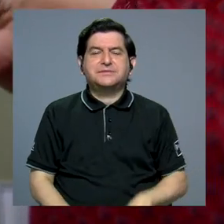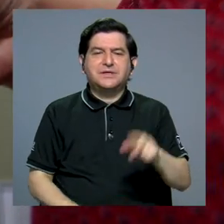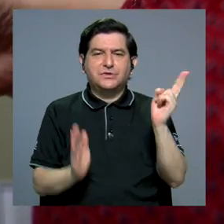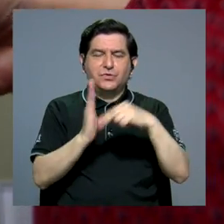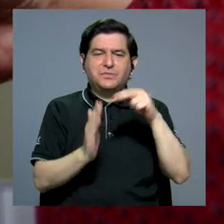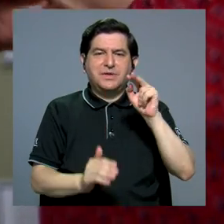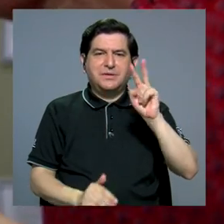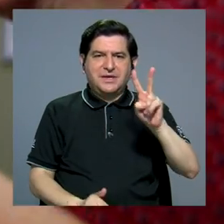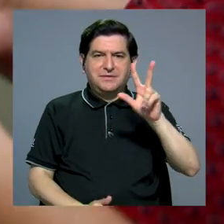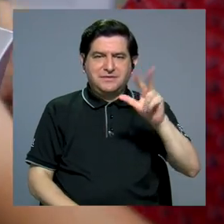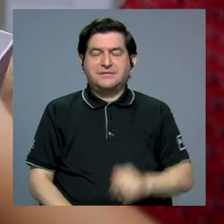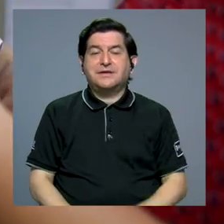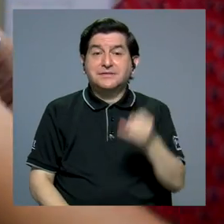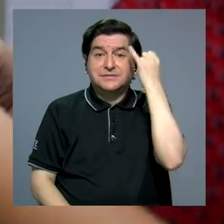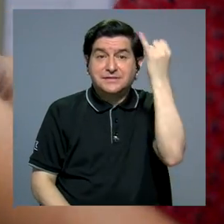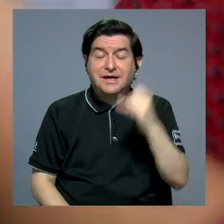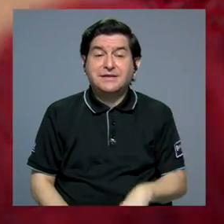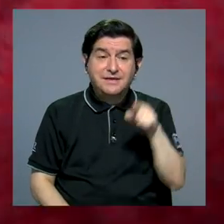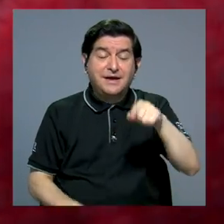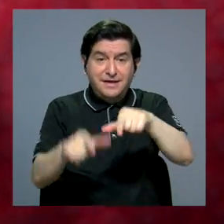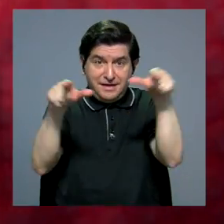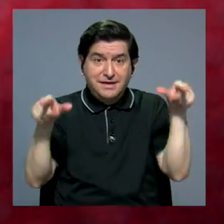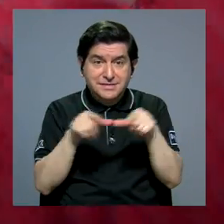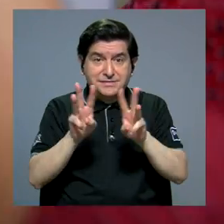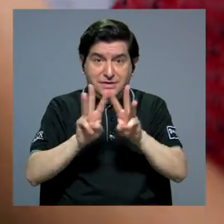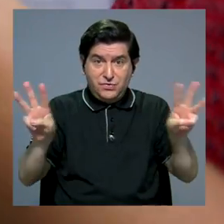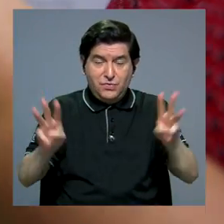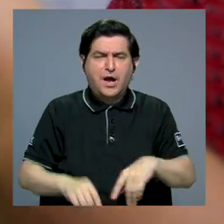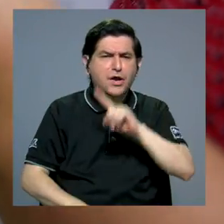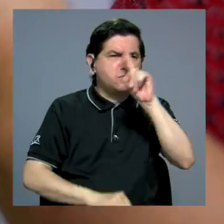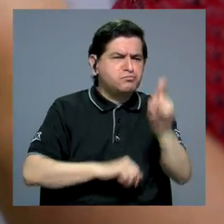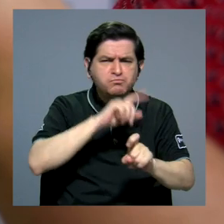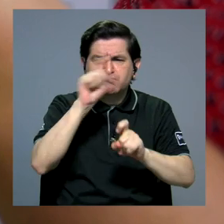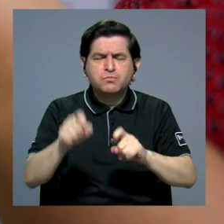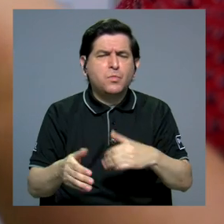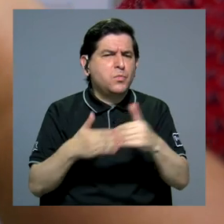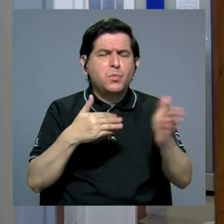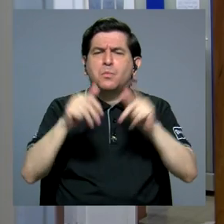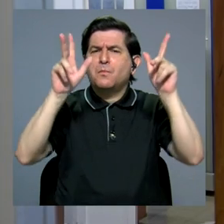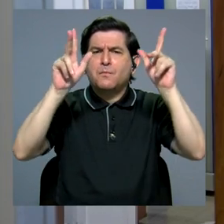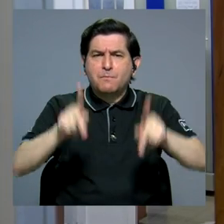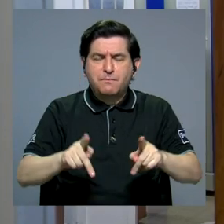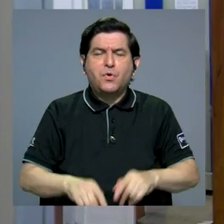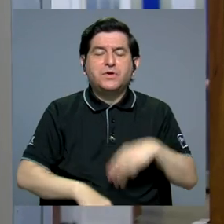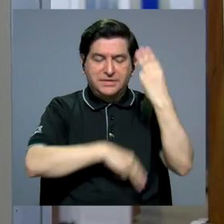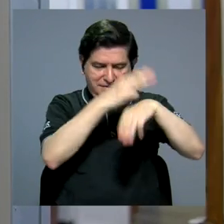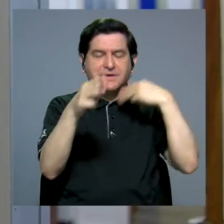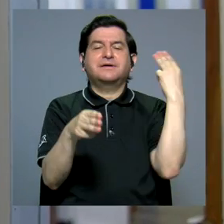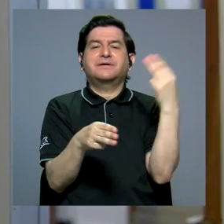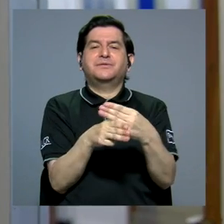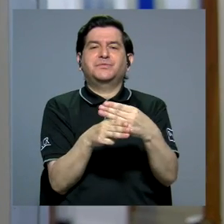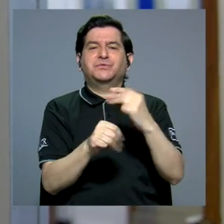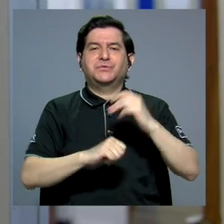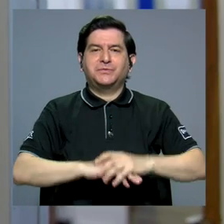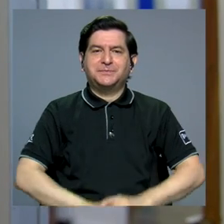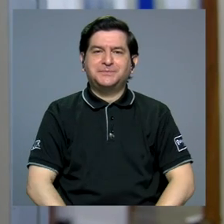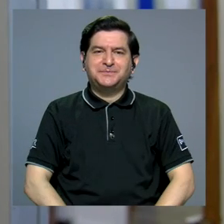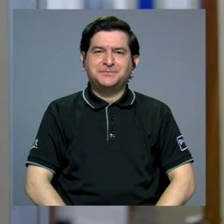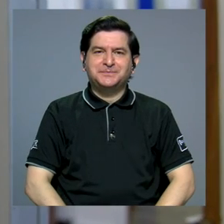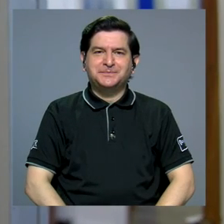2023. La idea es que el repositorio pueda ser consultado por cualquier persona a nivel mundial.